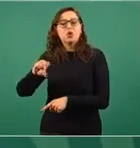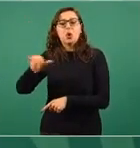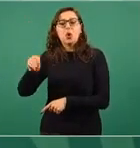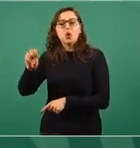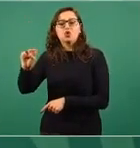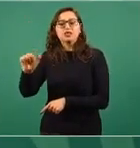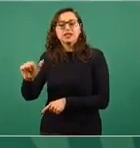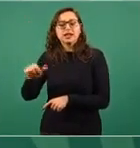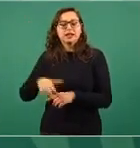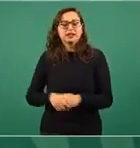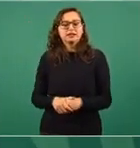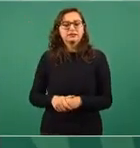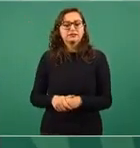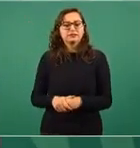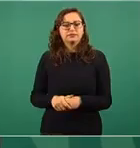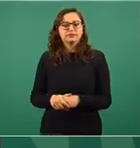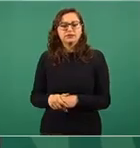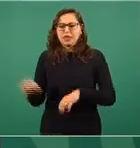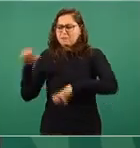¿Cómo se llamaba la empresa?